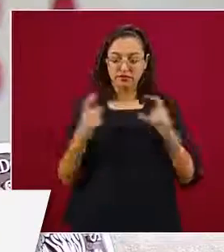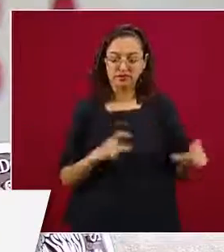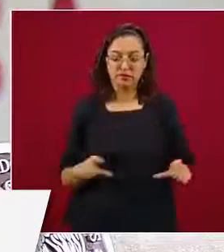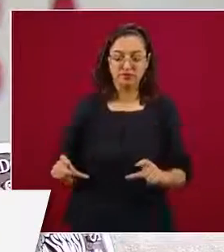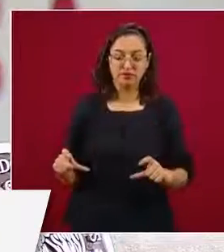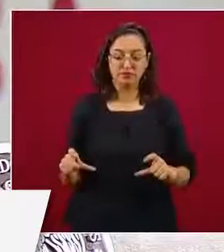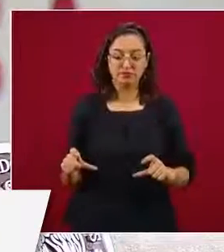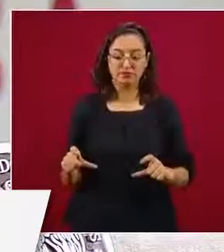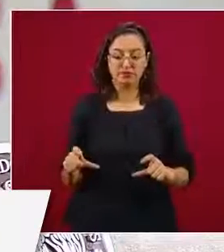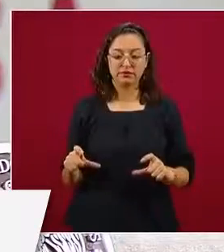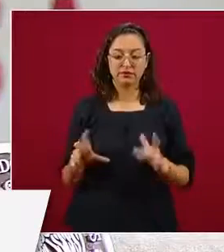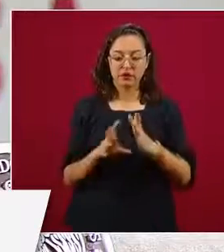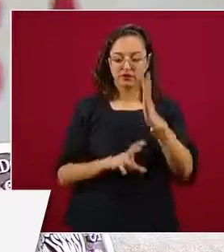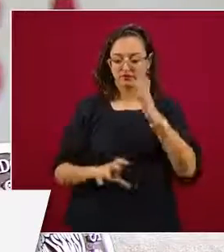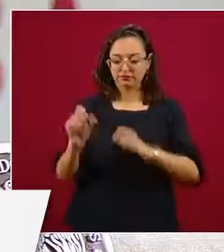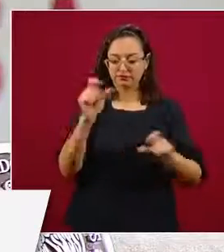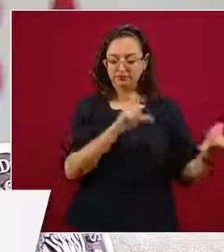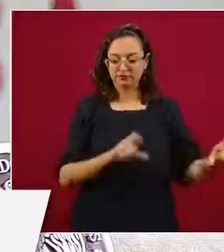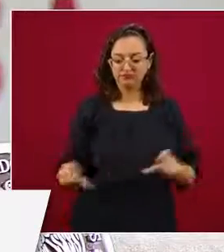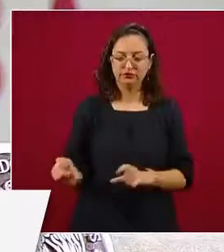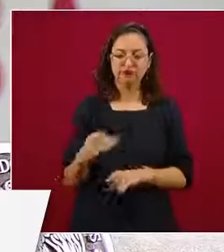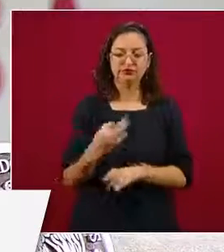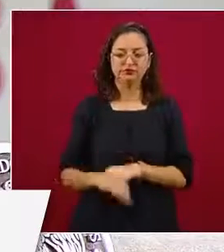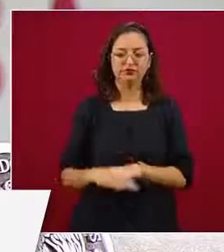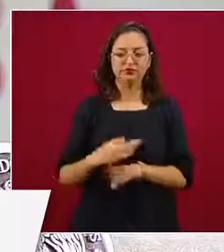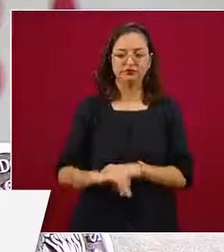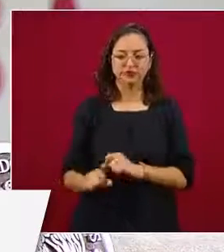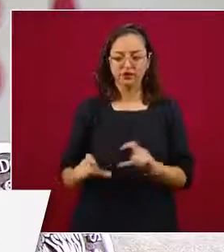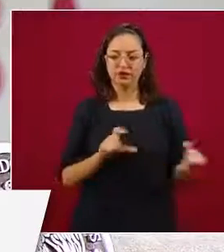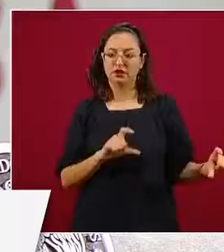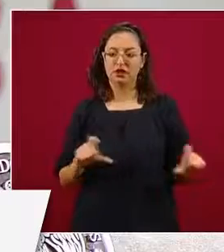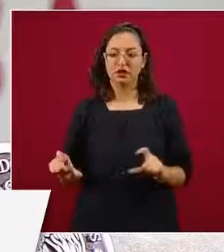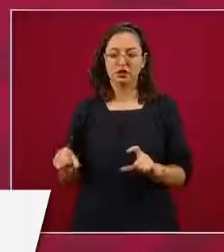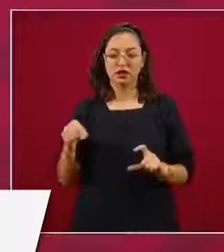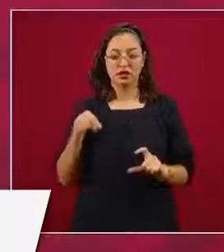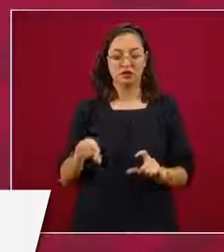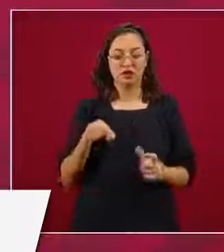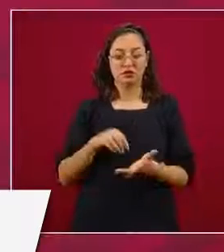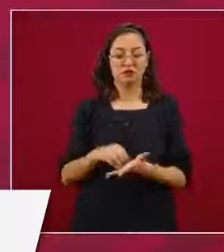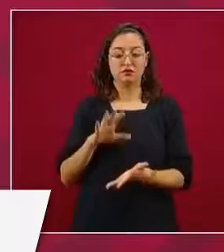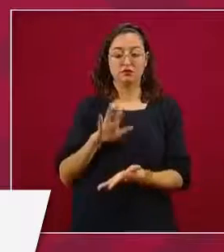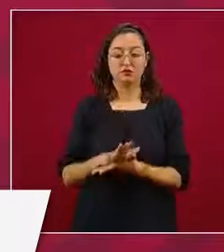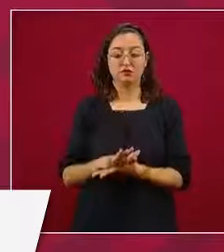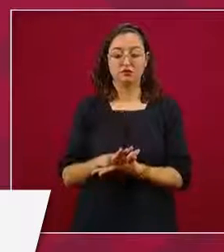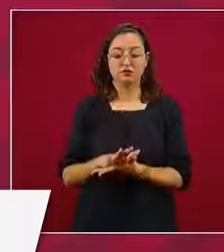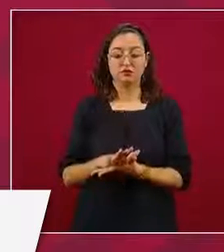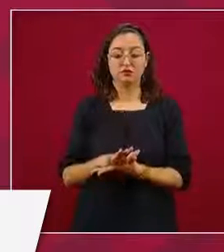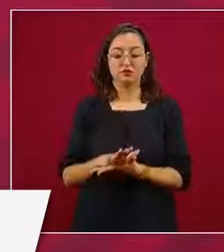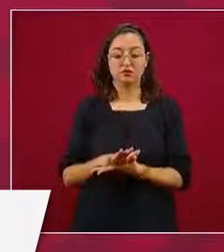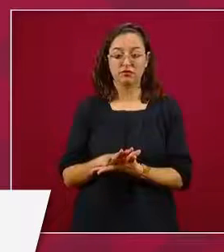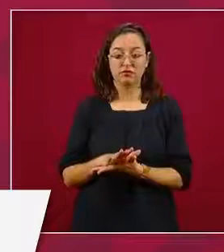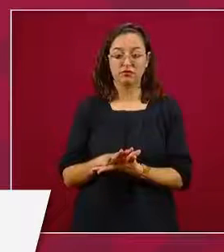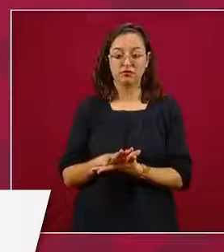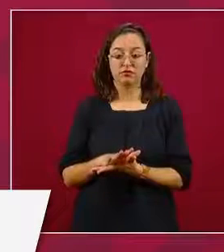Constitución, en uno de los transitorios, se establece que siempre se tiene que